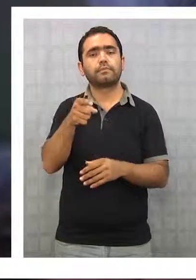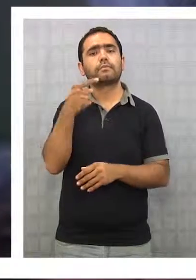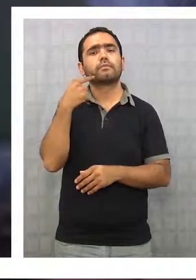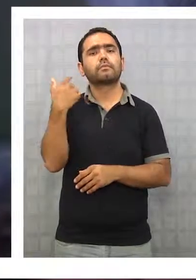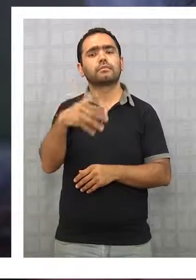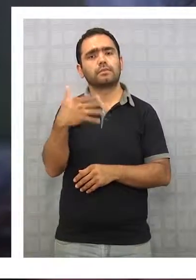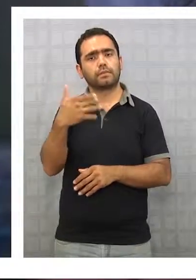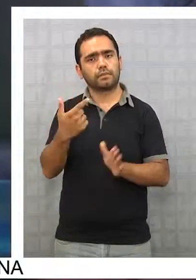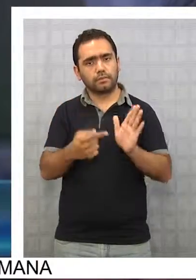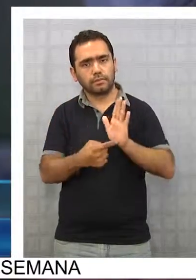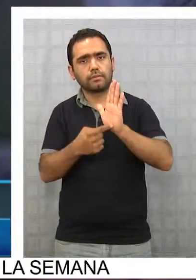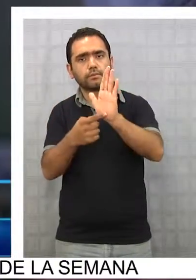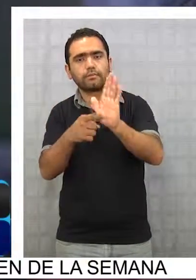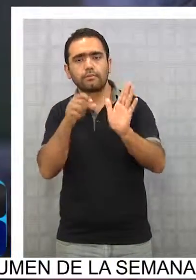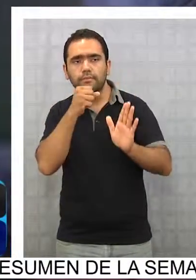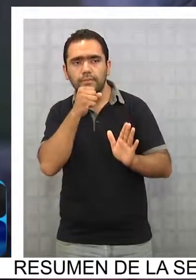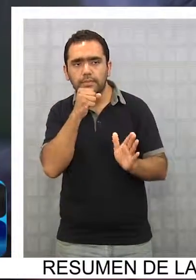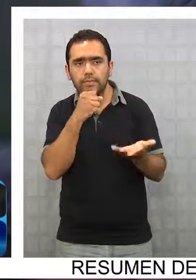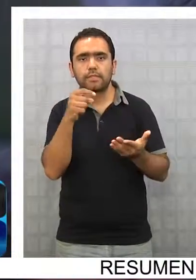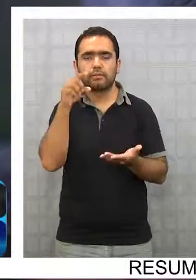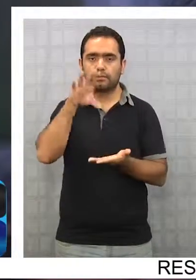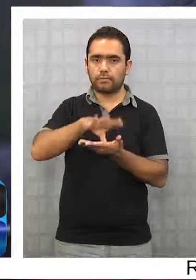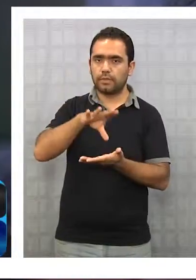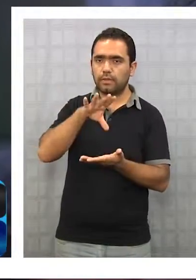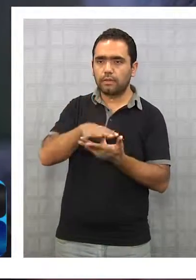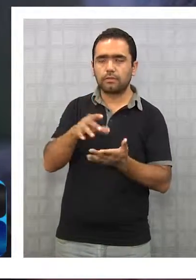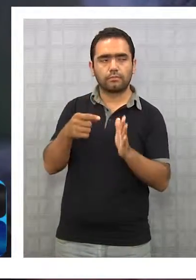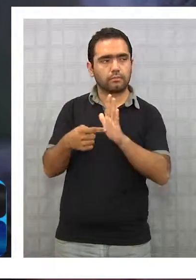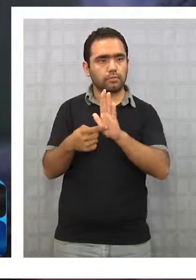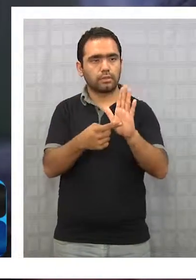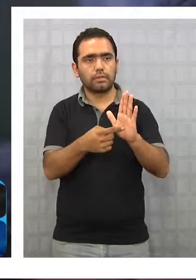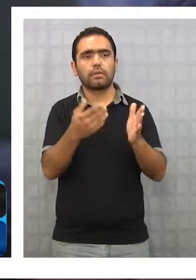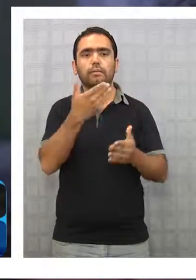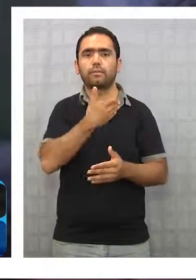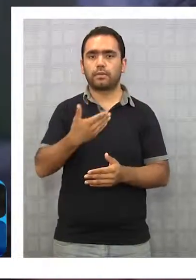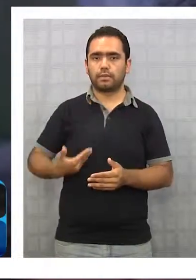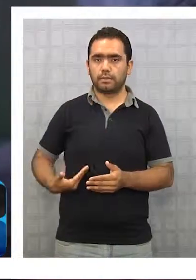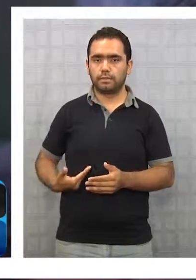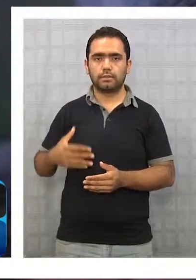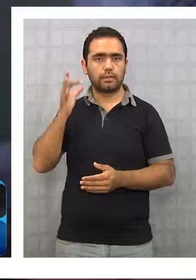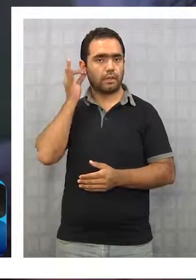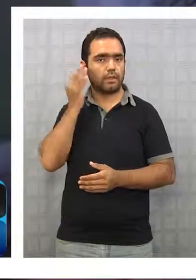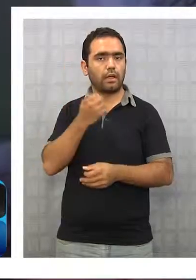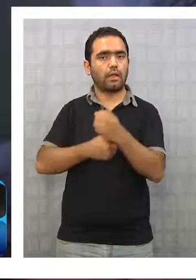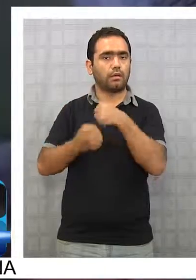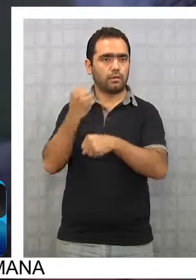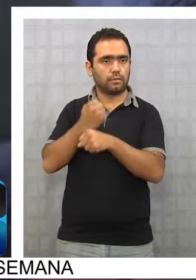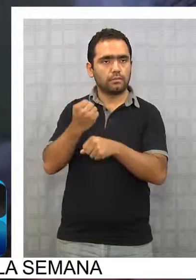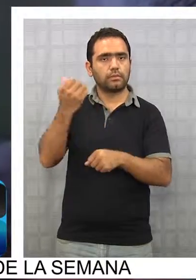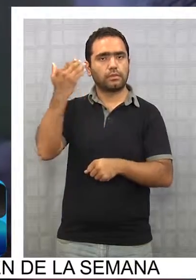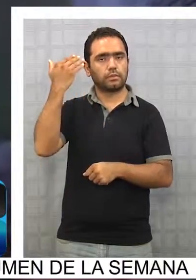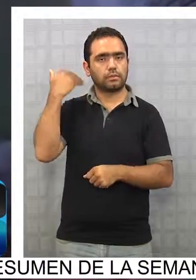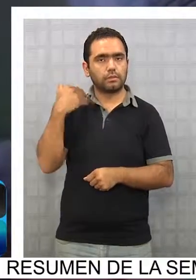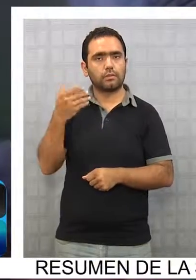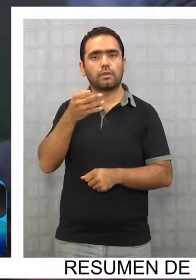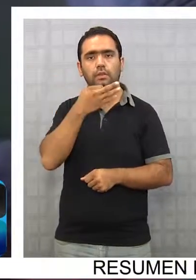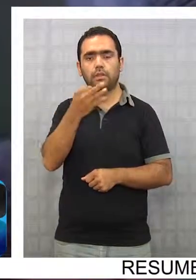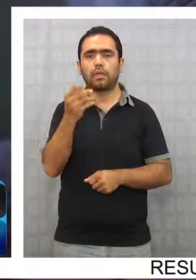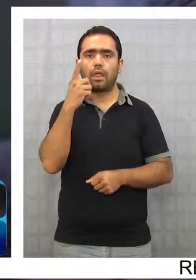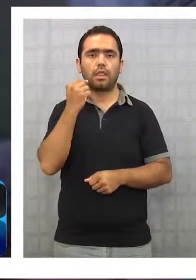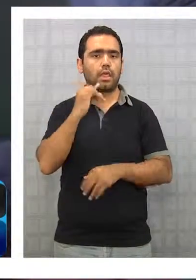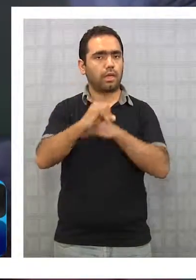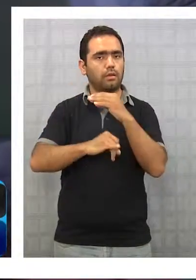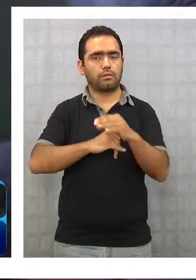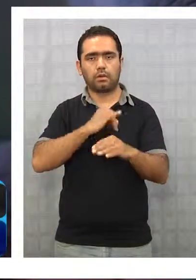visibilizar la vejez y el envejecimiento en nuestro país. Por eso la presidenta el año pasado lo decretó como el Día Nacional del